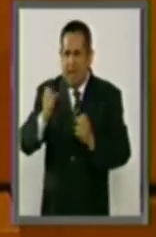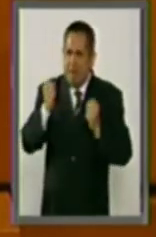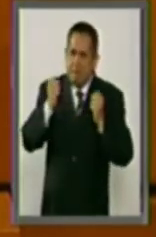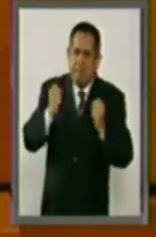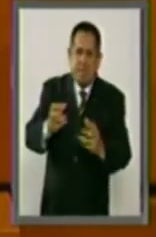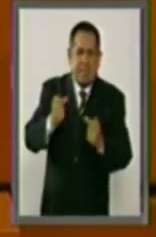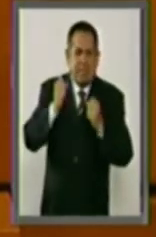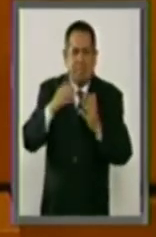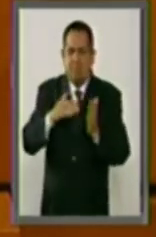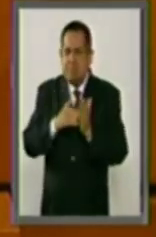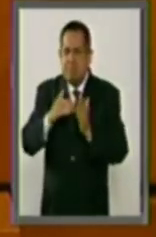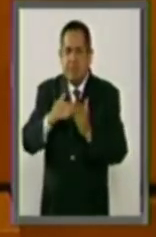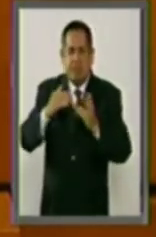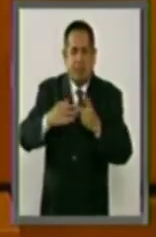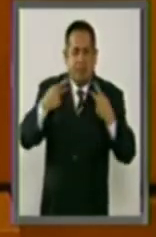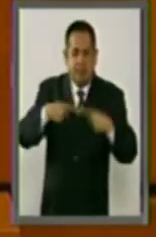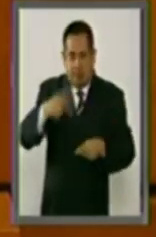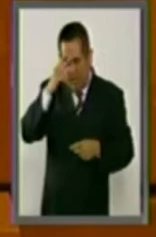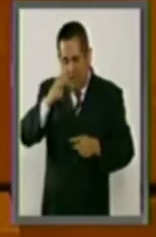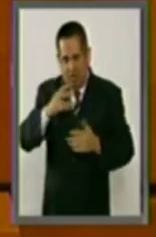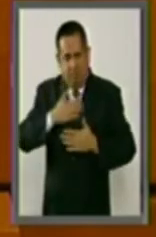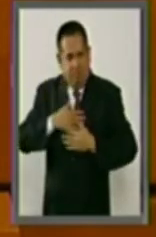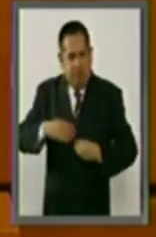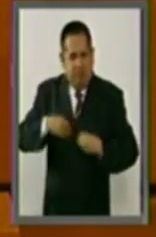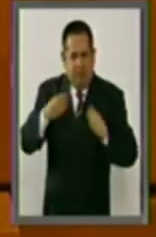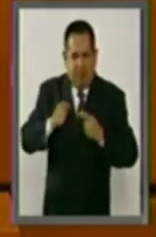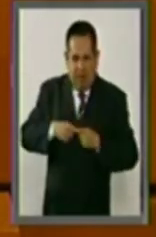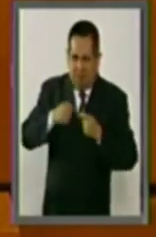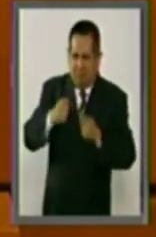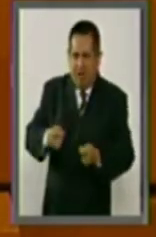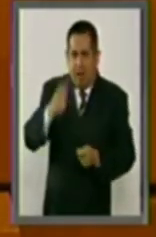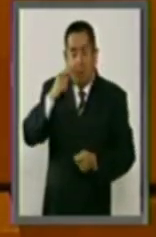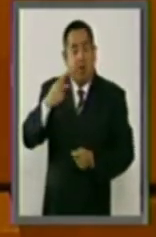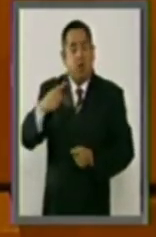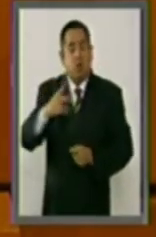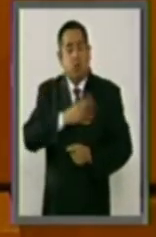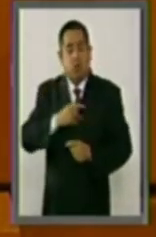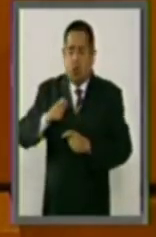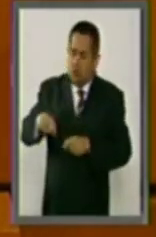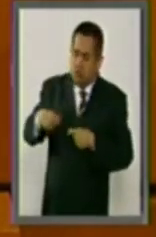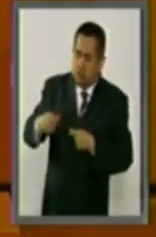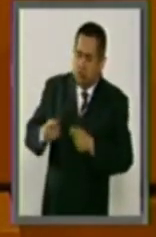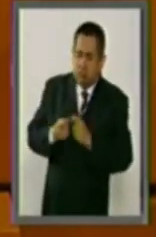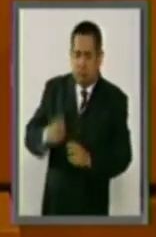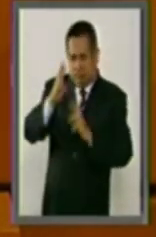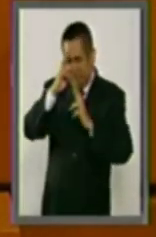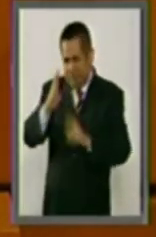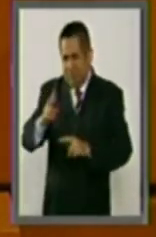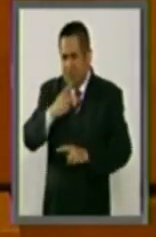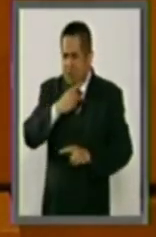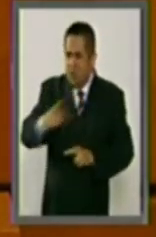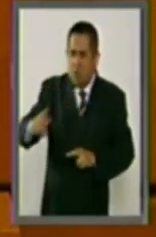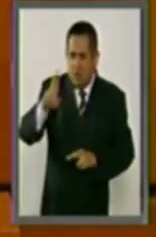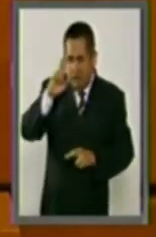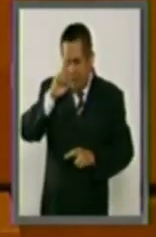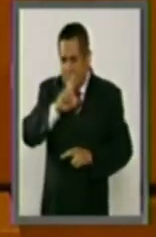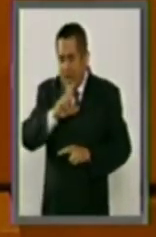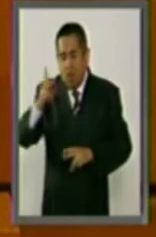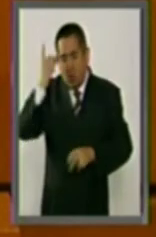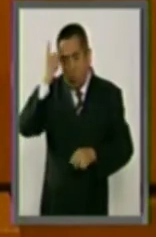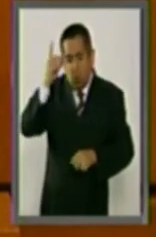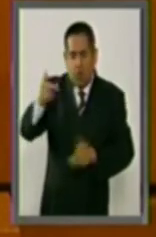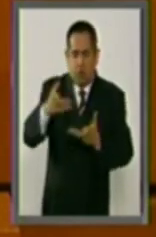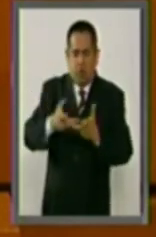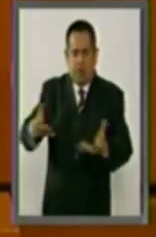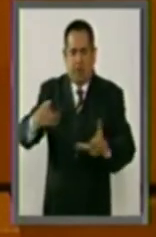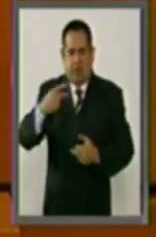mexicanos que dieron hasta la vida para que a sus hijos se les respetara el derecho de ser reconocidos como los dueños de la